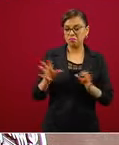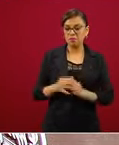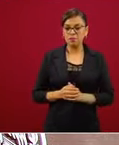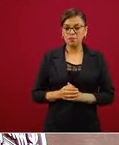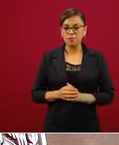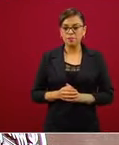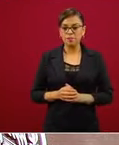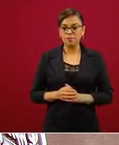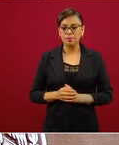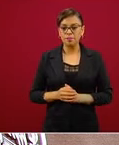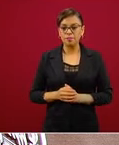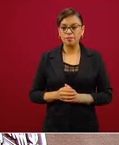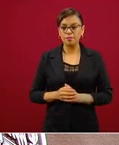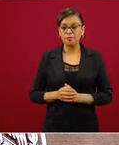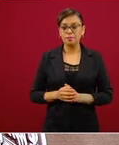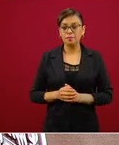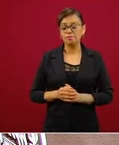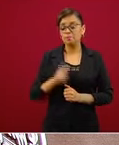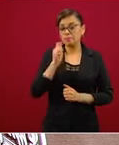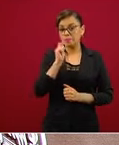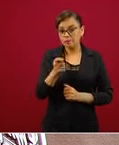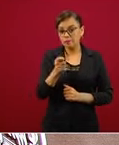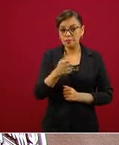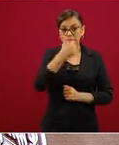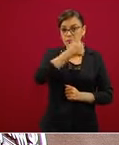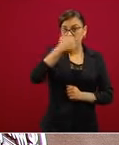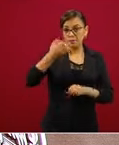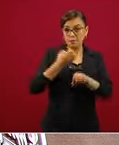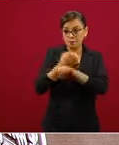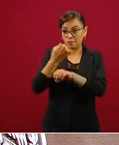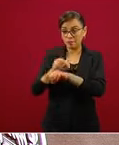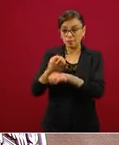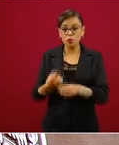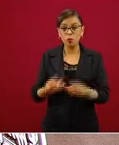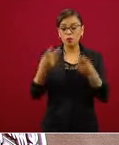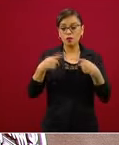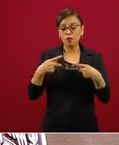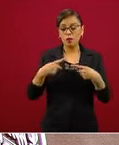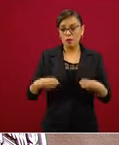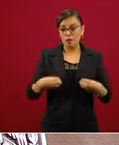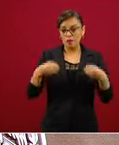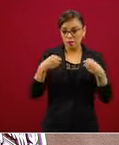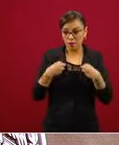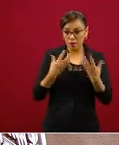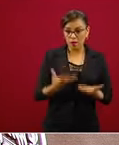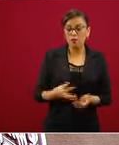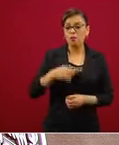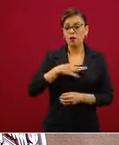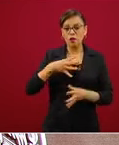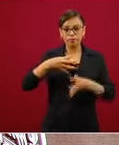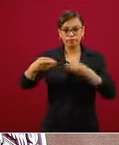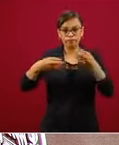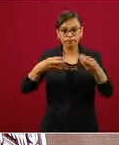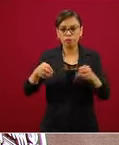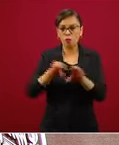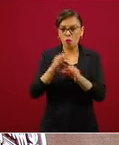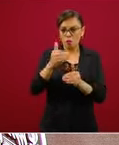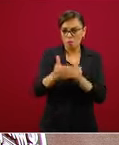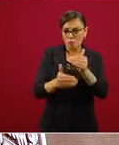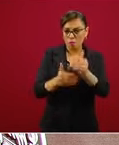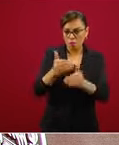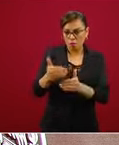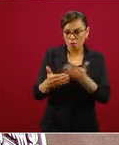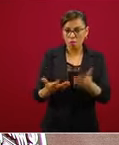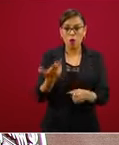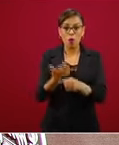la población, cómo va creciendo la epidemia, cuánto número de hospitalizados hay, si va subiendo o si